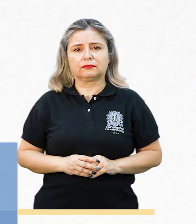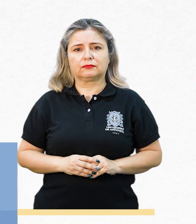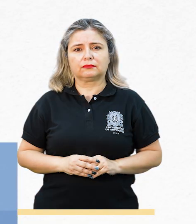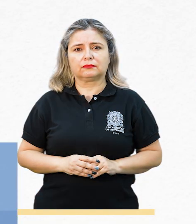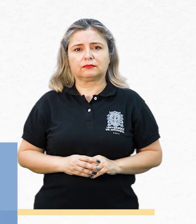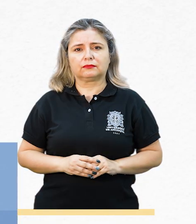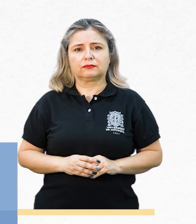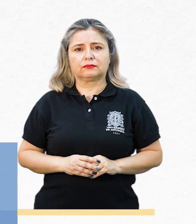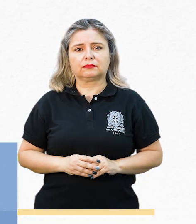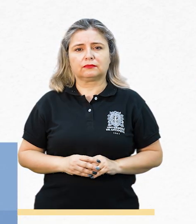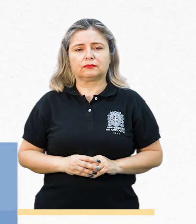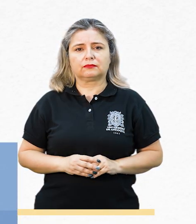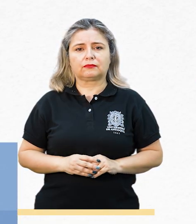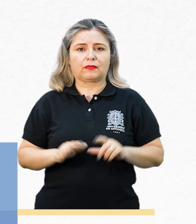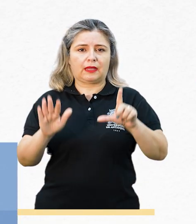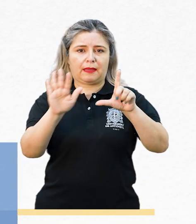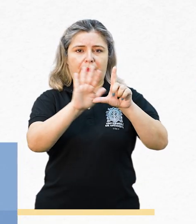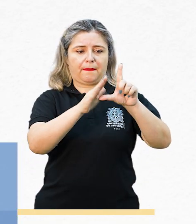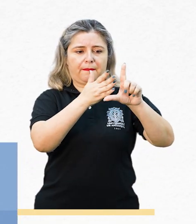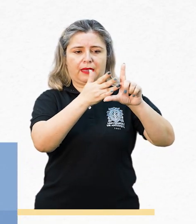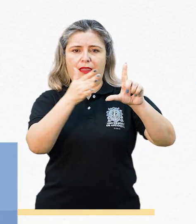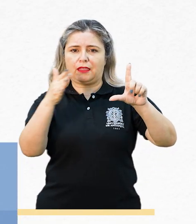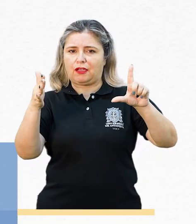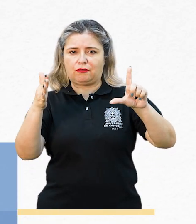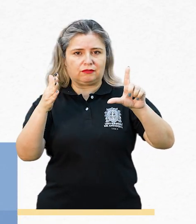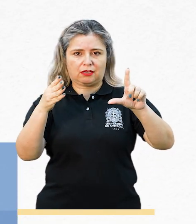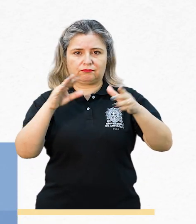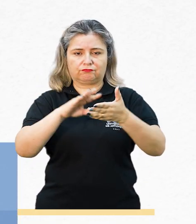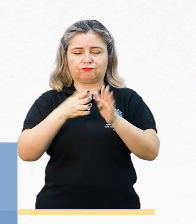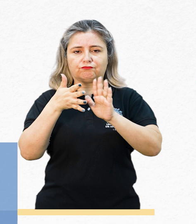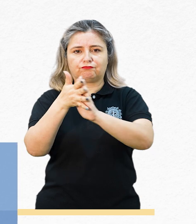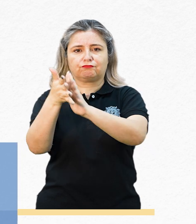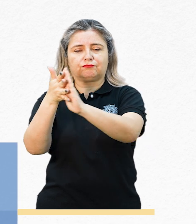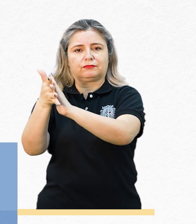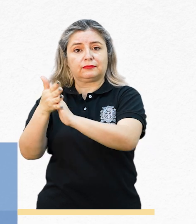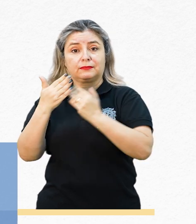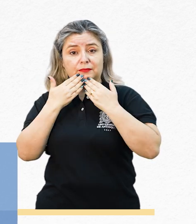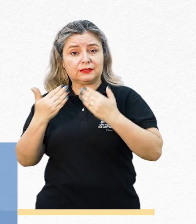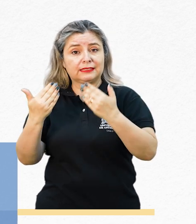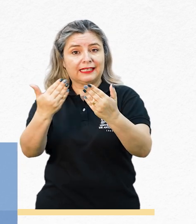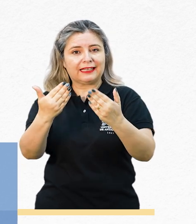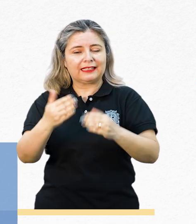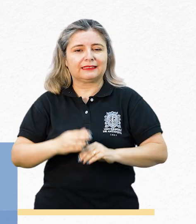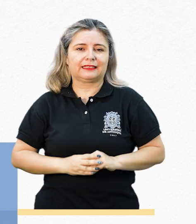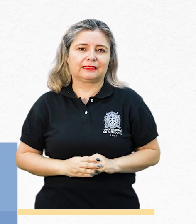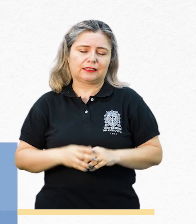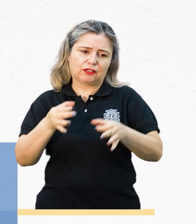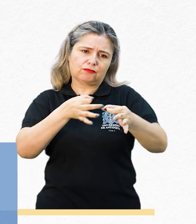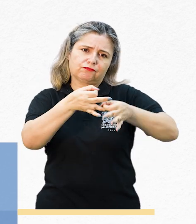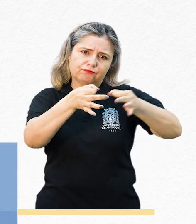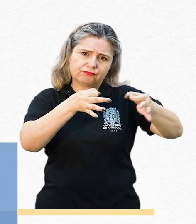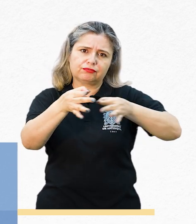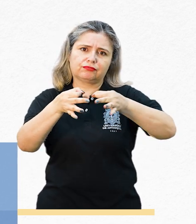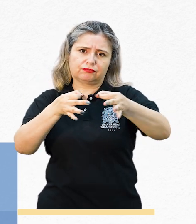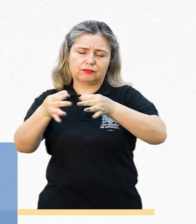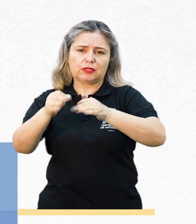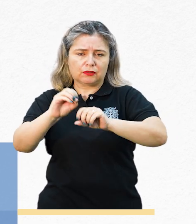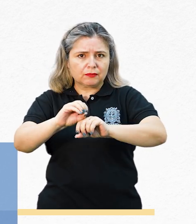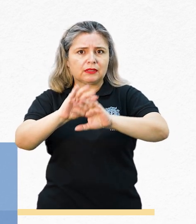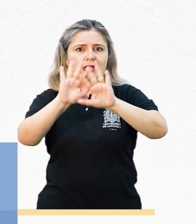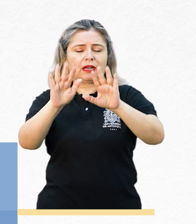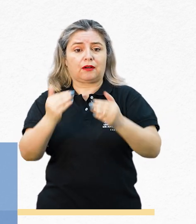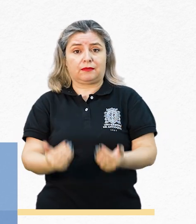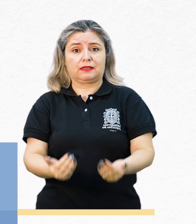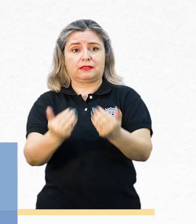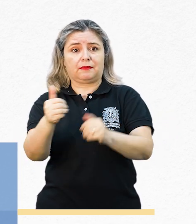De esta manera hemos llegado al final de este vídeo. Muchas gracias. Esperamos que lo explicado en el mismo sea de